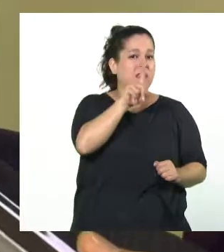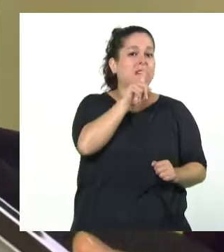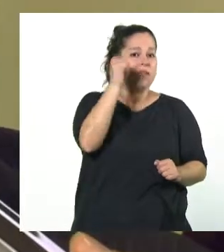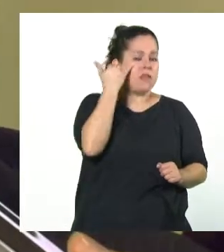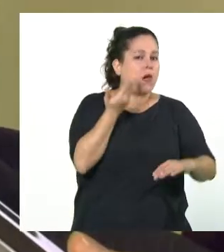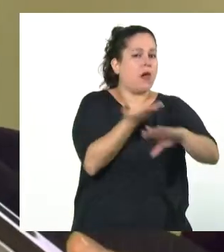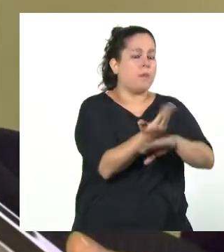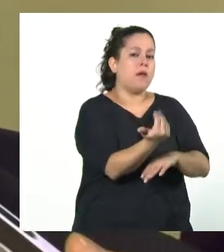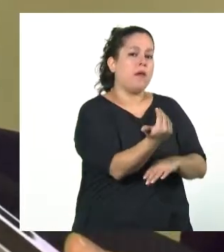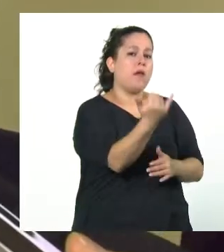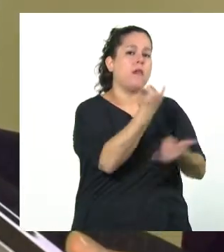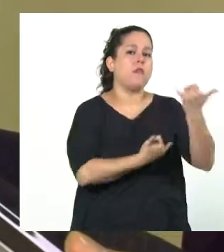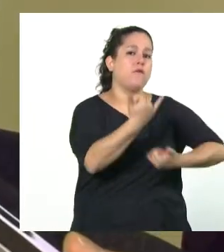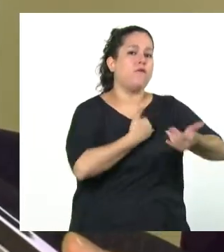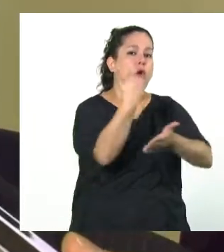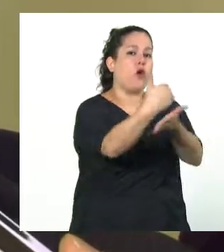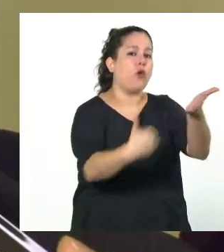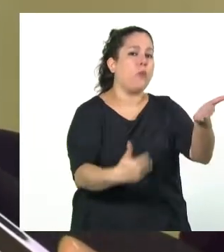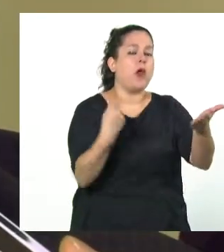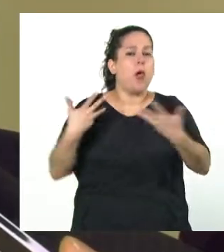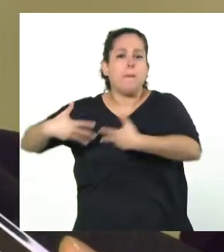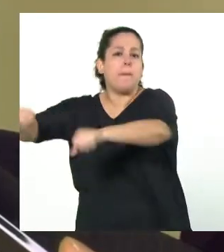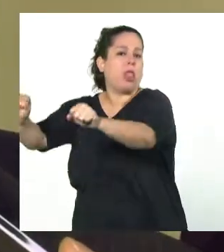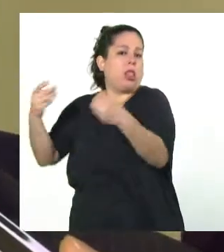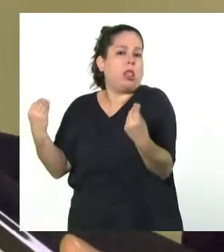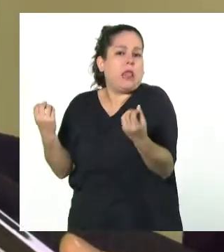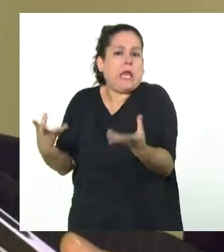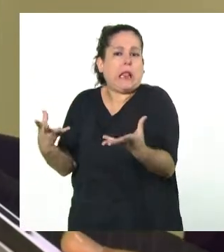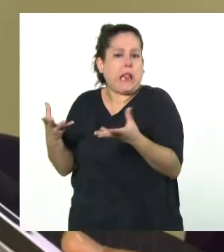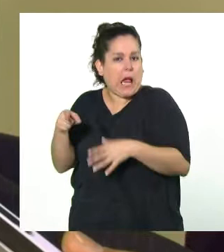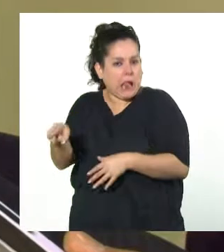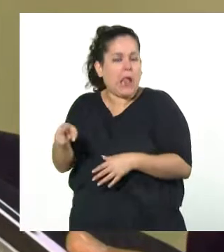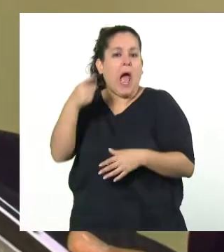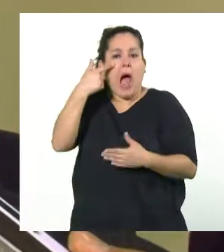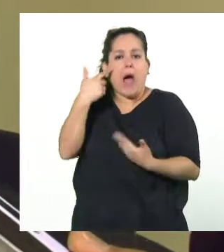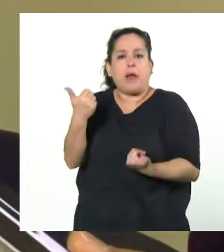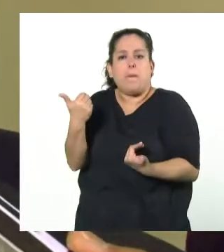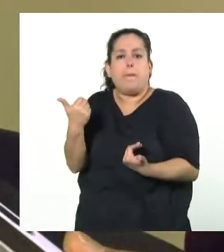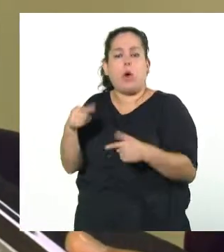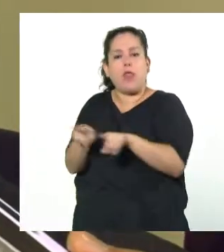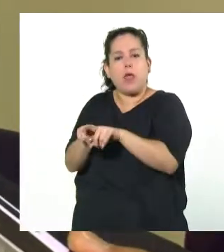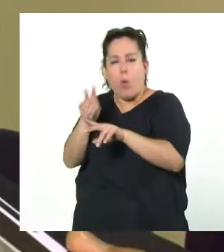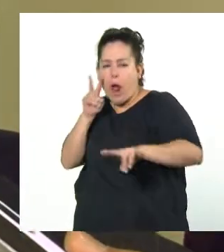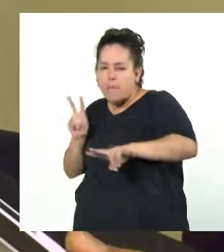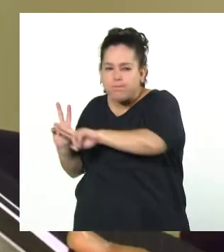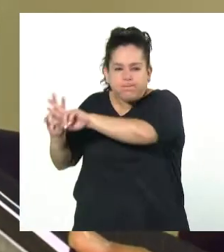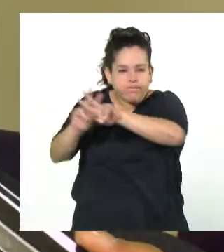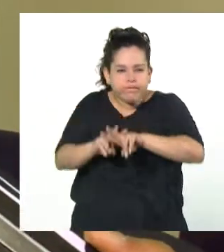las particularidades, incluso determinar si se puede hacer alguna especie de peritaje en